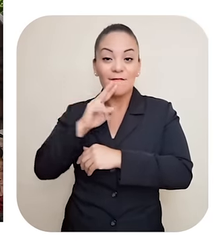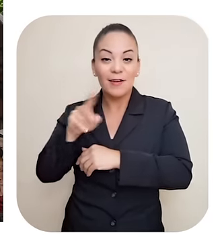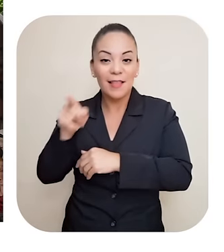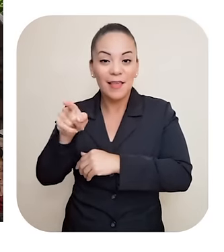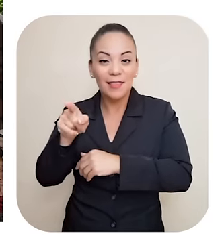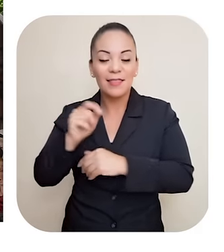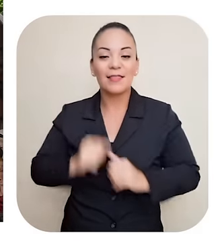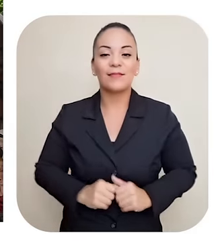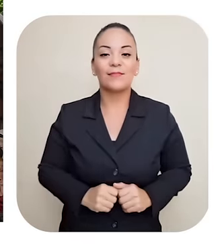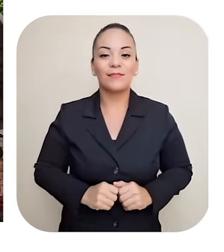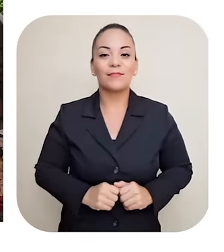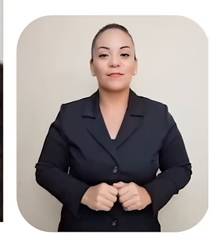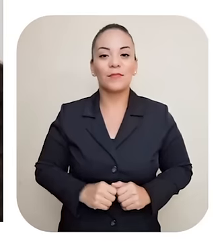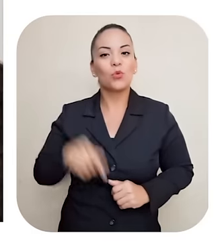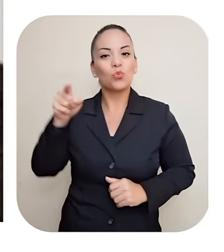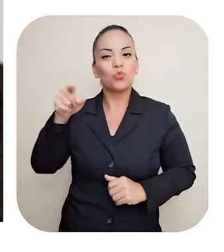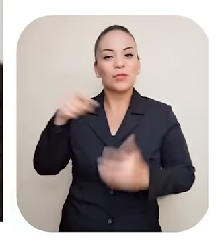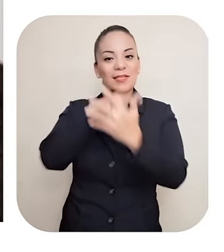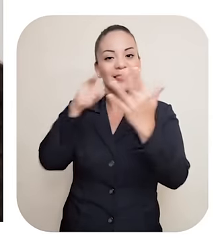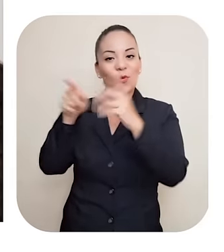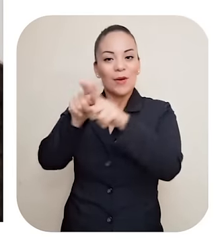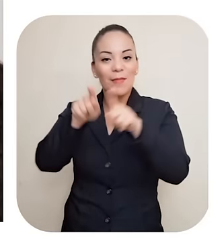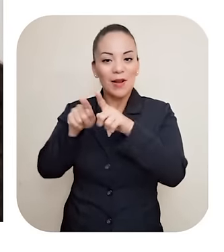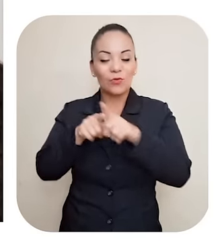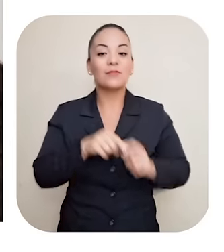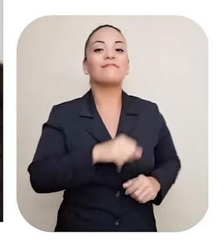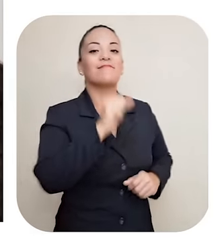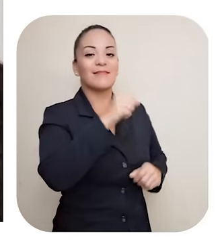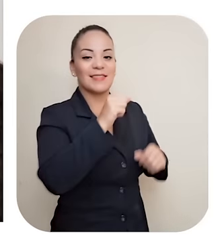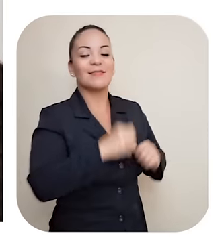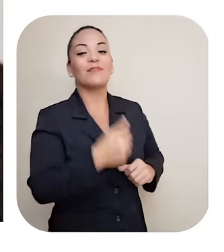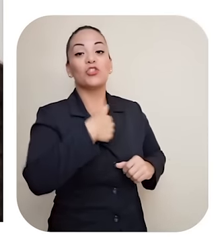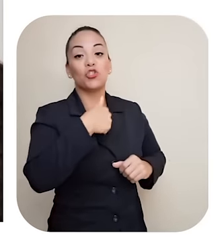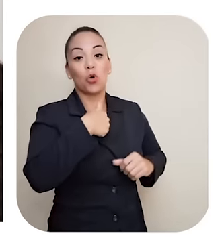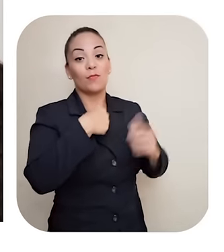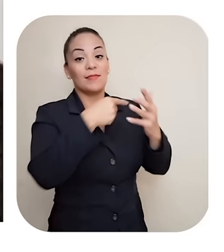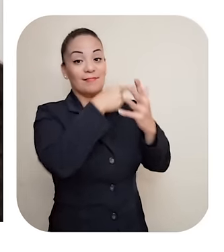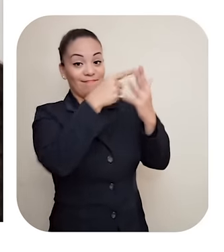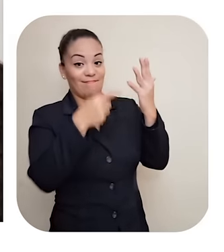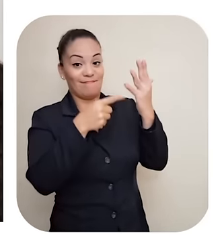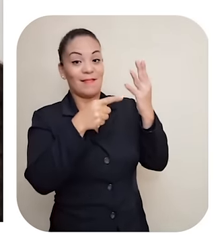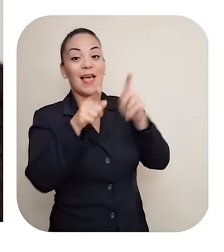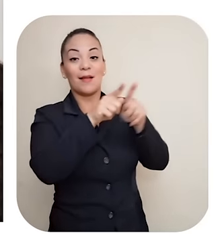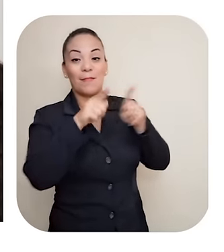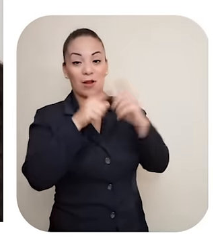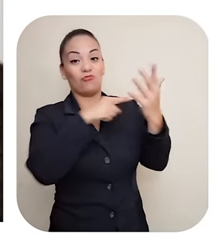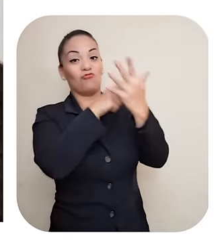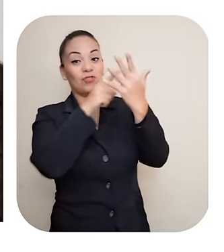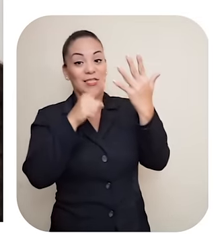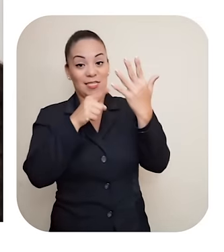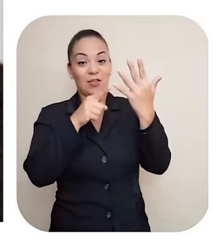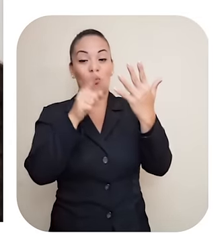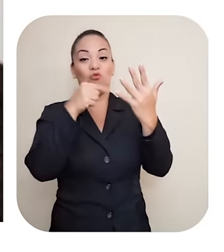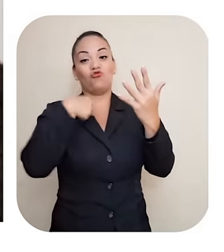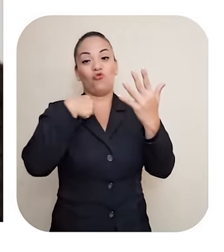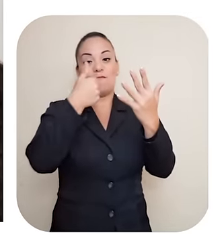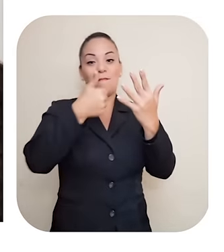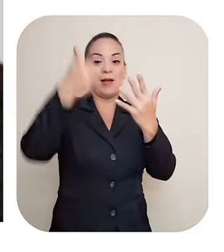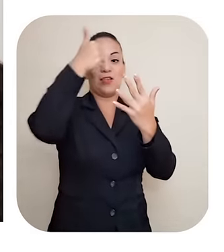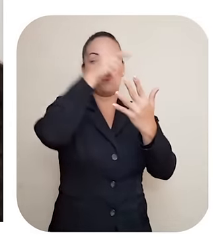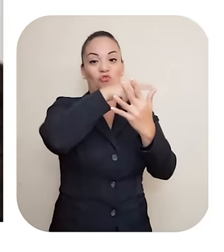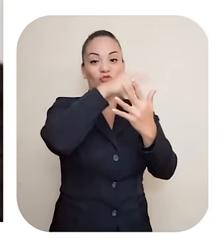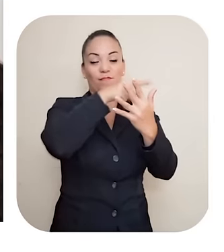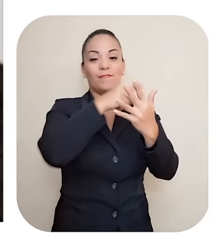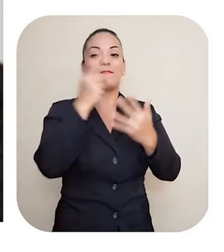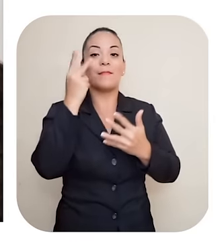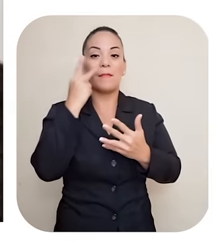Uno de cinco eran Por mi misericordia de Dios, el mayor de cinco De una familia muy, muy pobre Un papá y una mamá Mi mamá lavaba y aplanchaba Esto